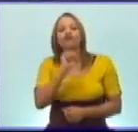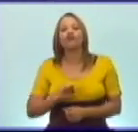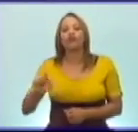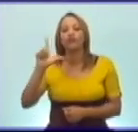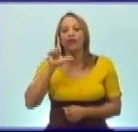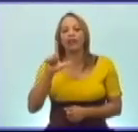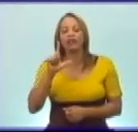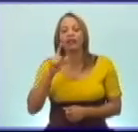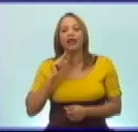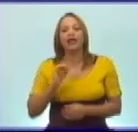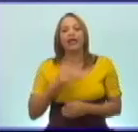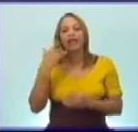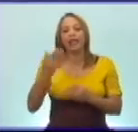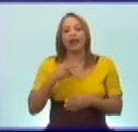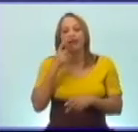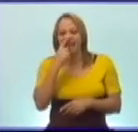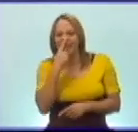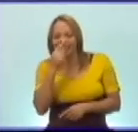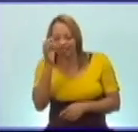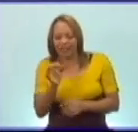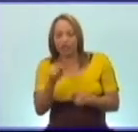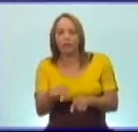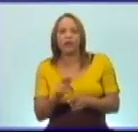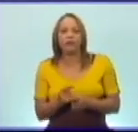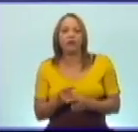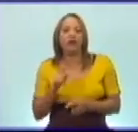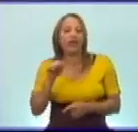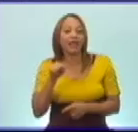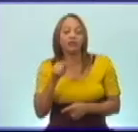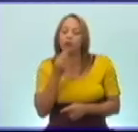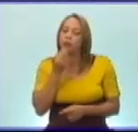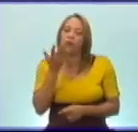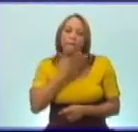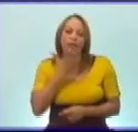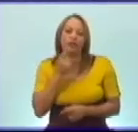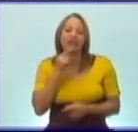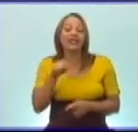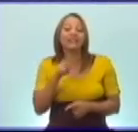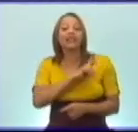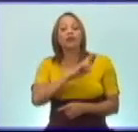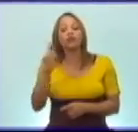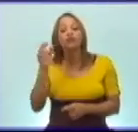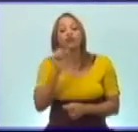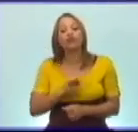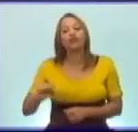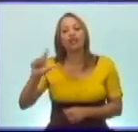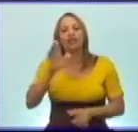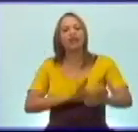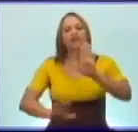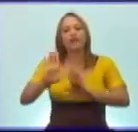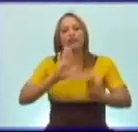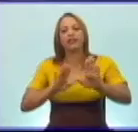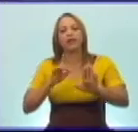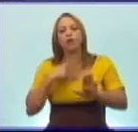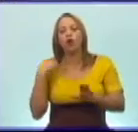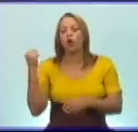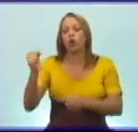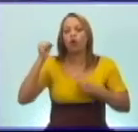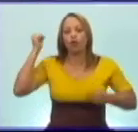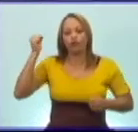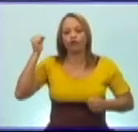en las propias narices de los Estados Unidos. y que esa revolución socialista la defendemos con esos fusiles.